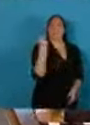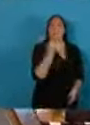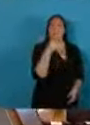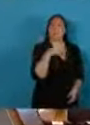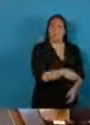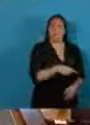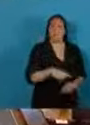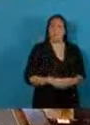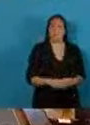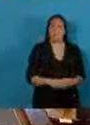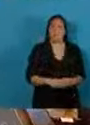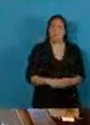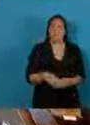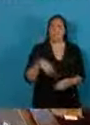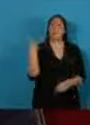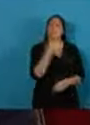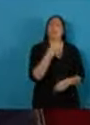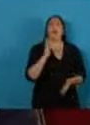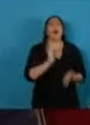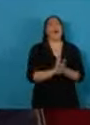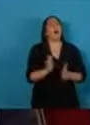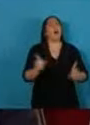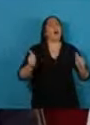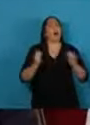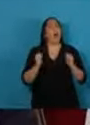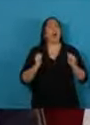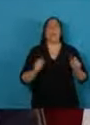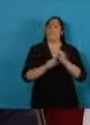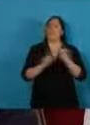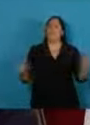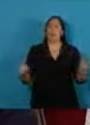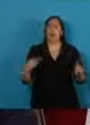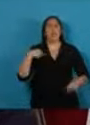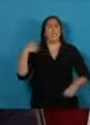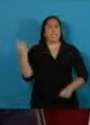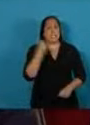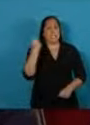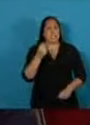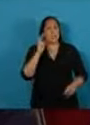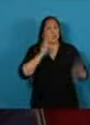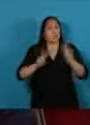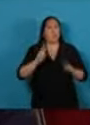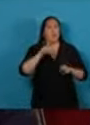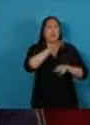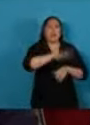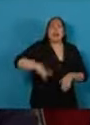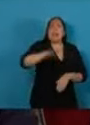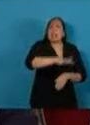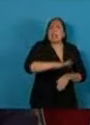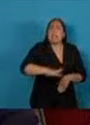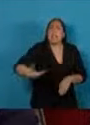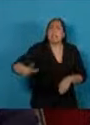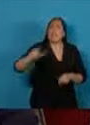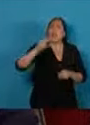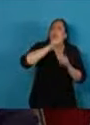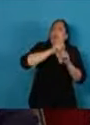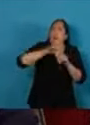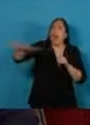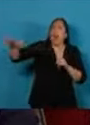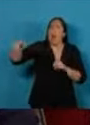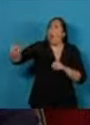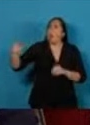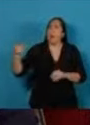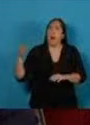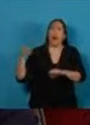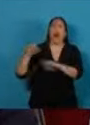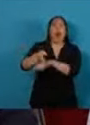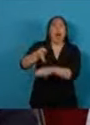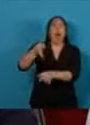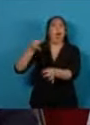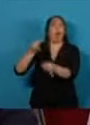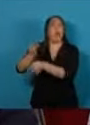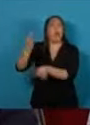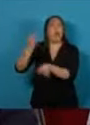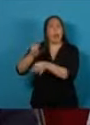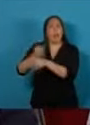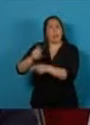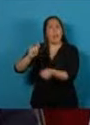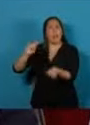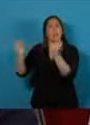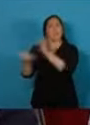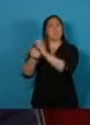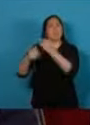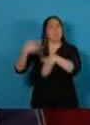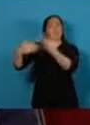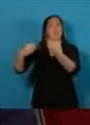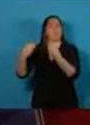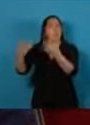no descansaremos hasta que un niño en una zona rural tenga el mismo acceso a una educación transformadora